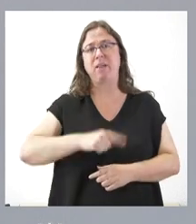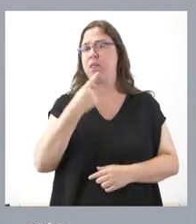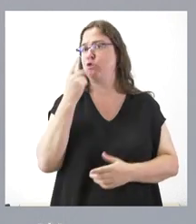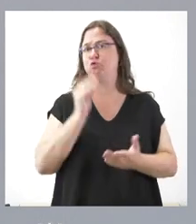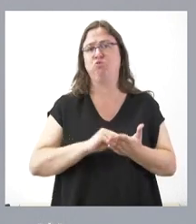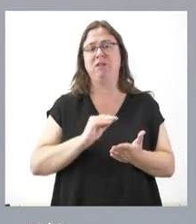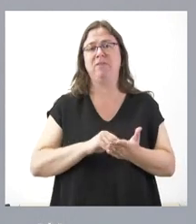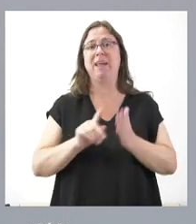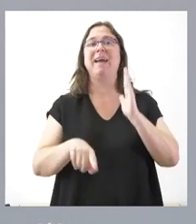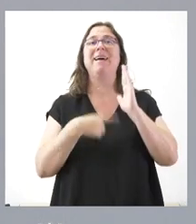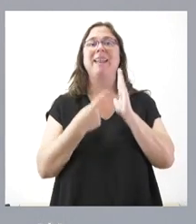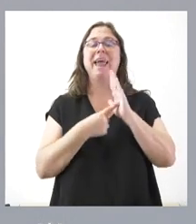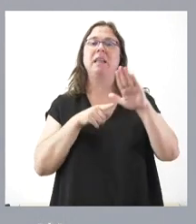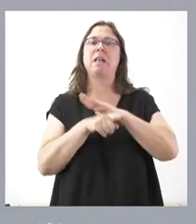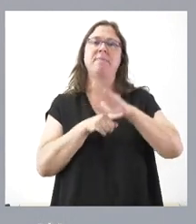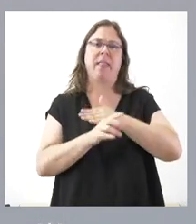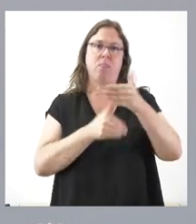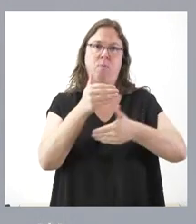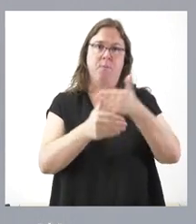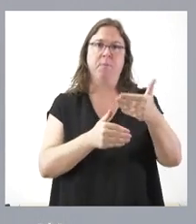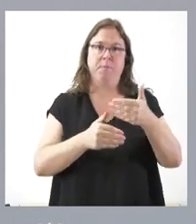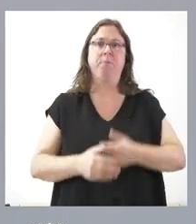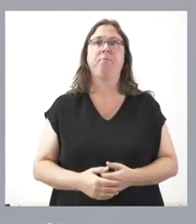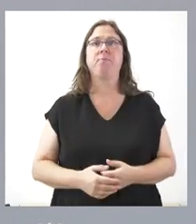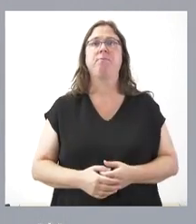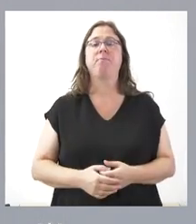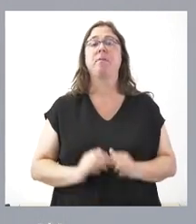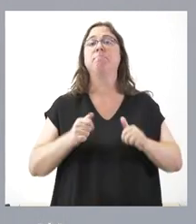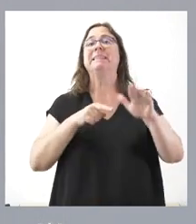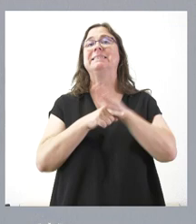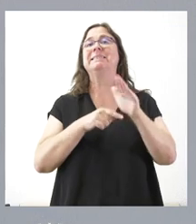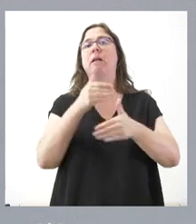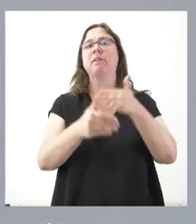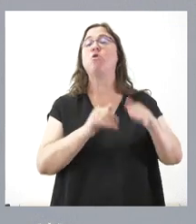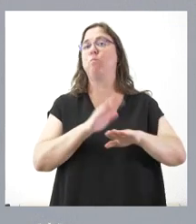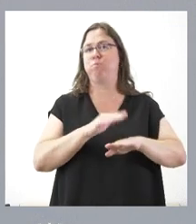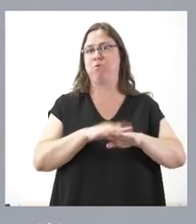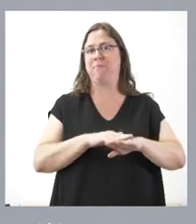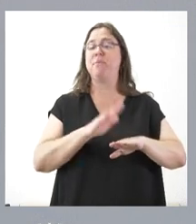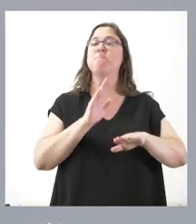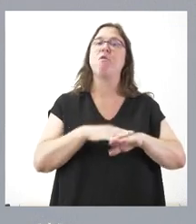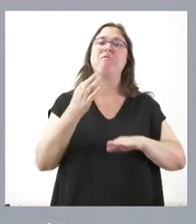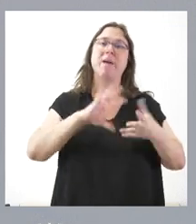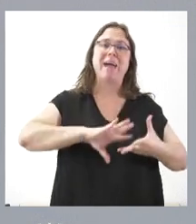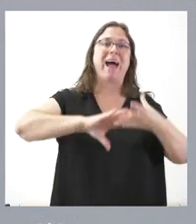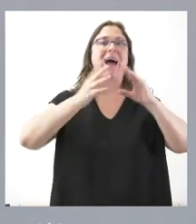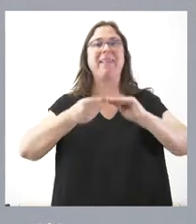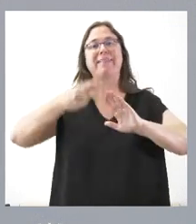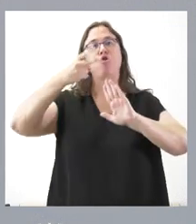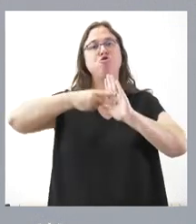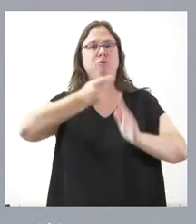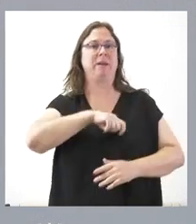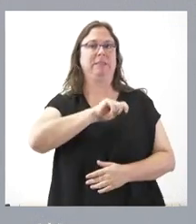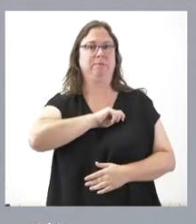veces, la ley está en tramitación. En tramitación porque hay que adaptarla a la normativa nacional.